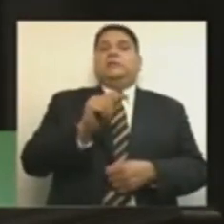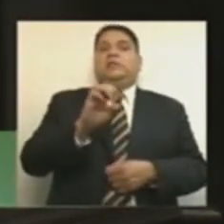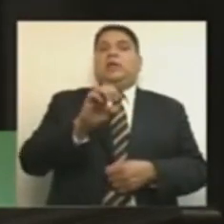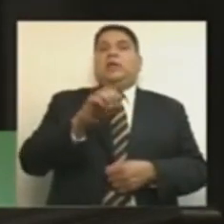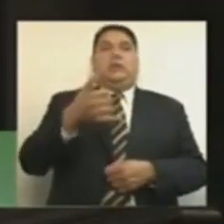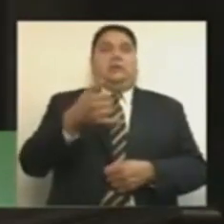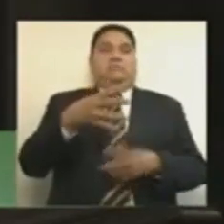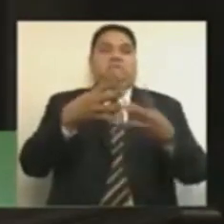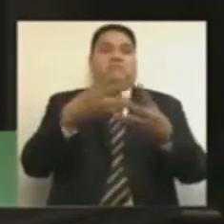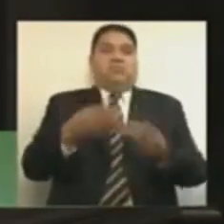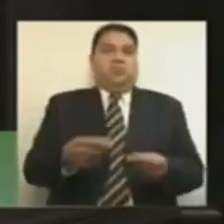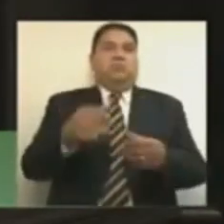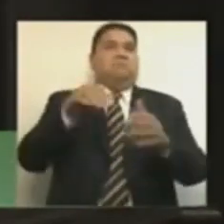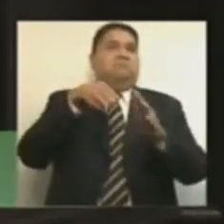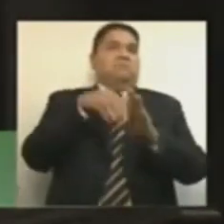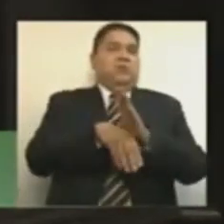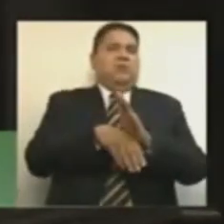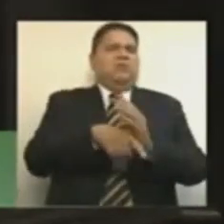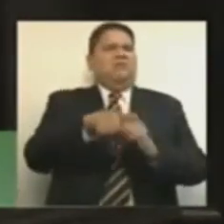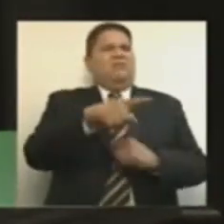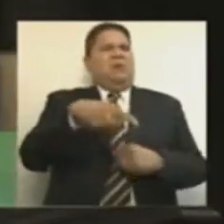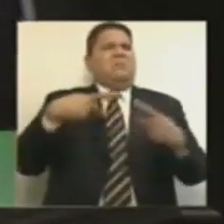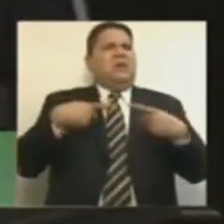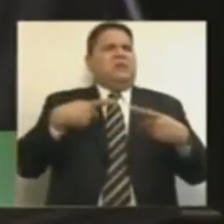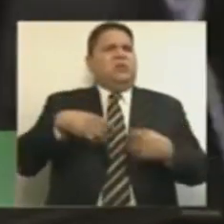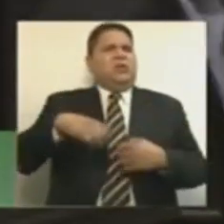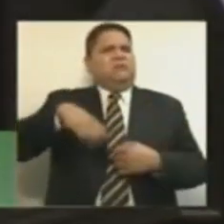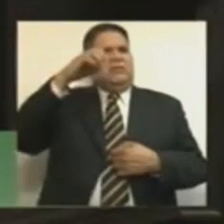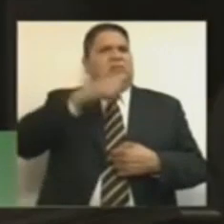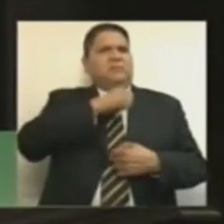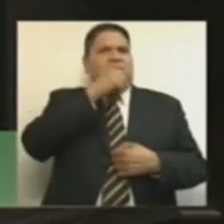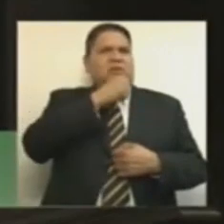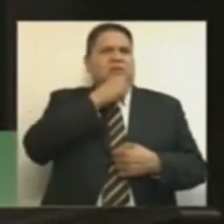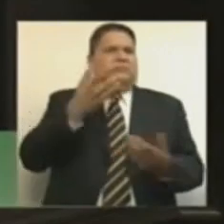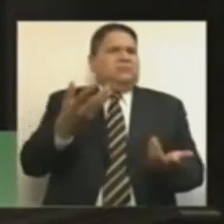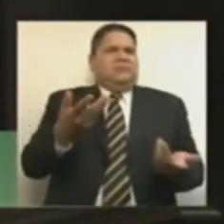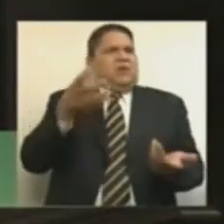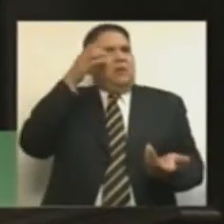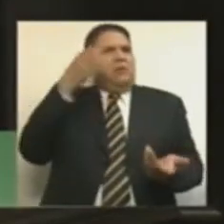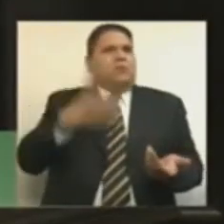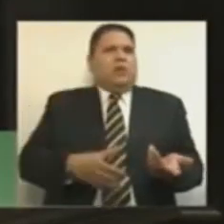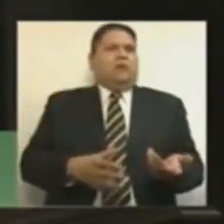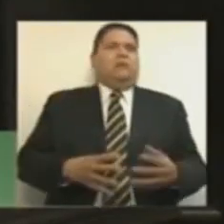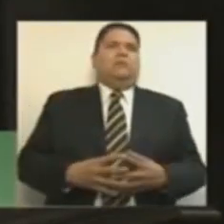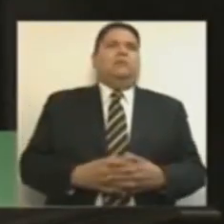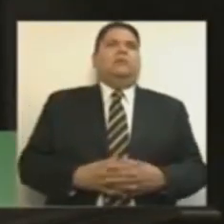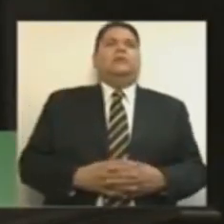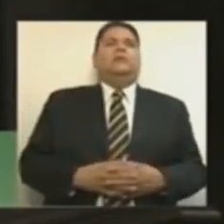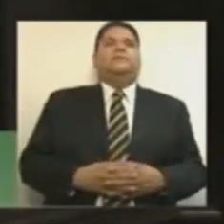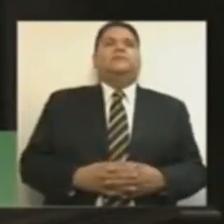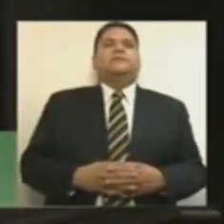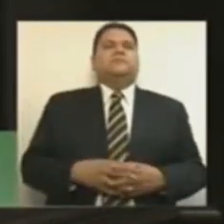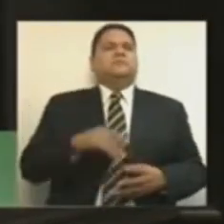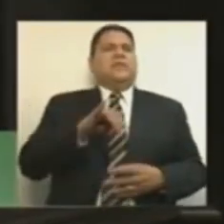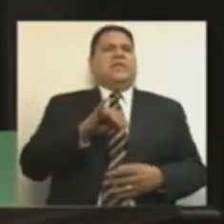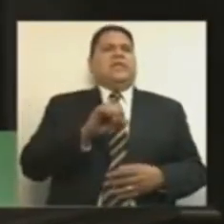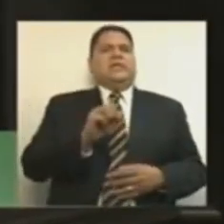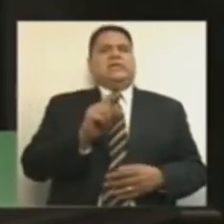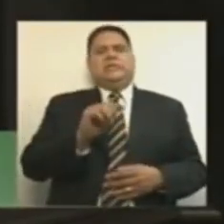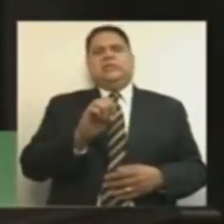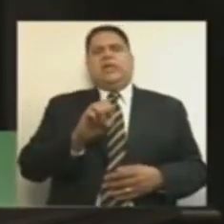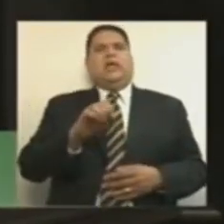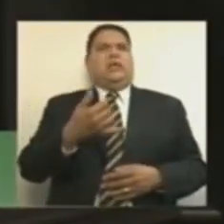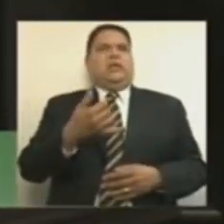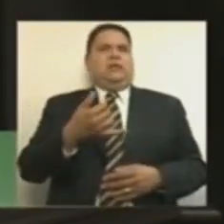Hacerle esto a personas adultas mayores. Qué canico, ¿verdad? ¿Cómo se va a ir a la quiebra el